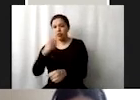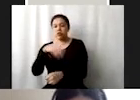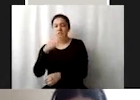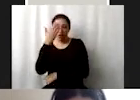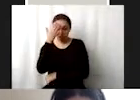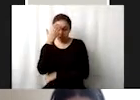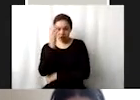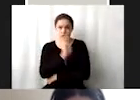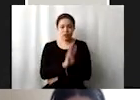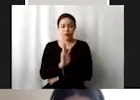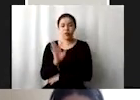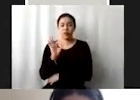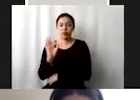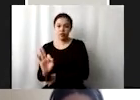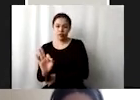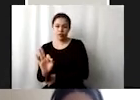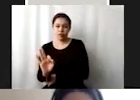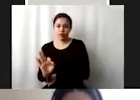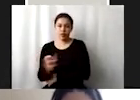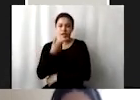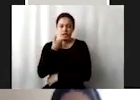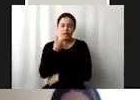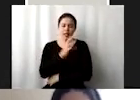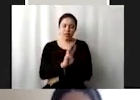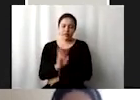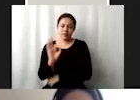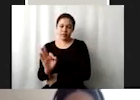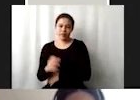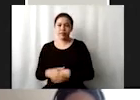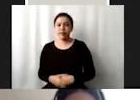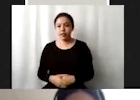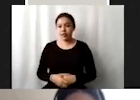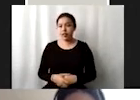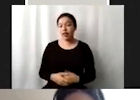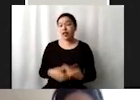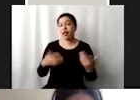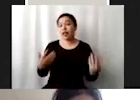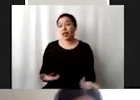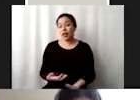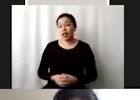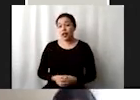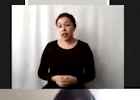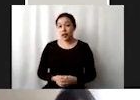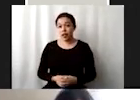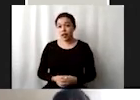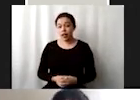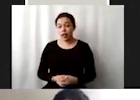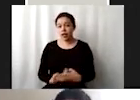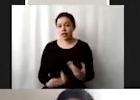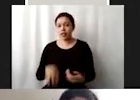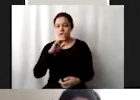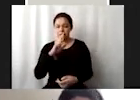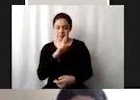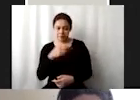WWF o la WWF que sacaron un reporte donde decían